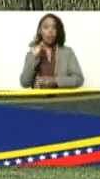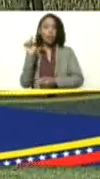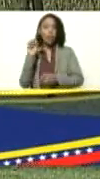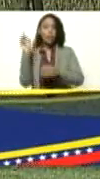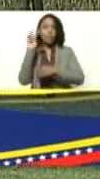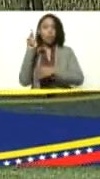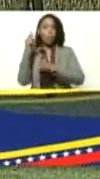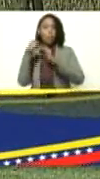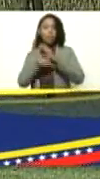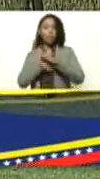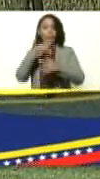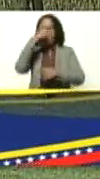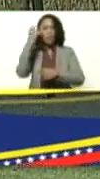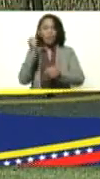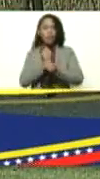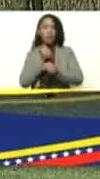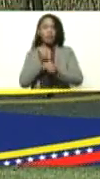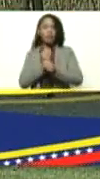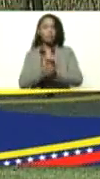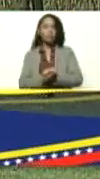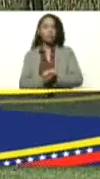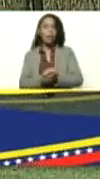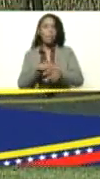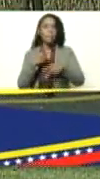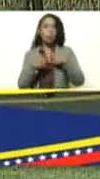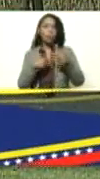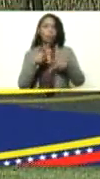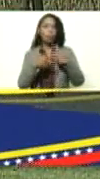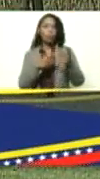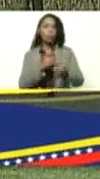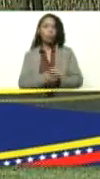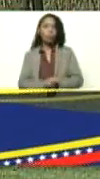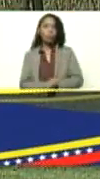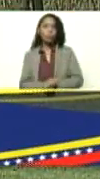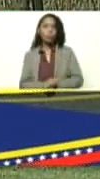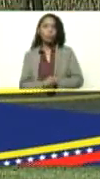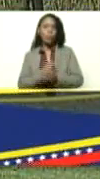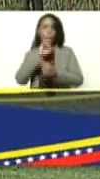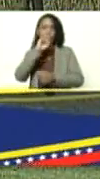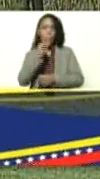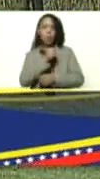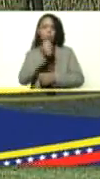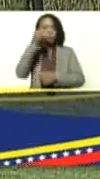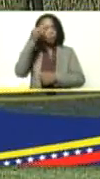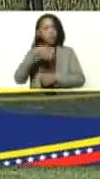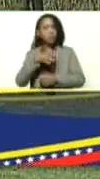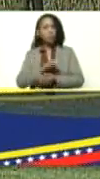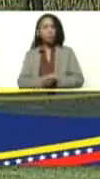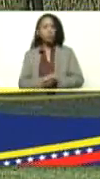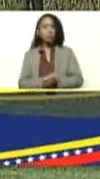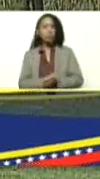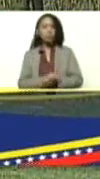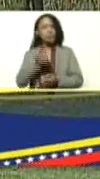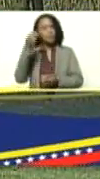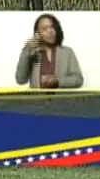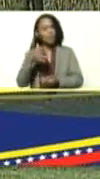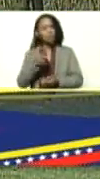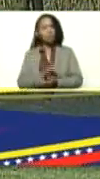profunda que trabaja que produce que ama que crea que cree